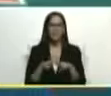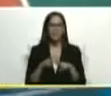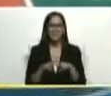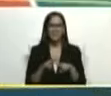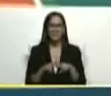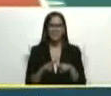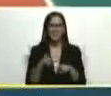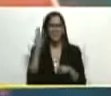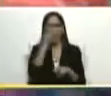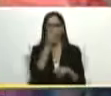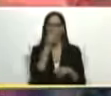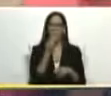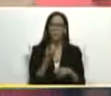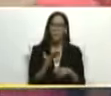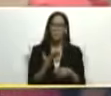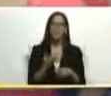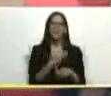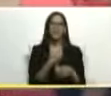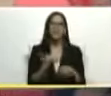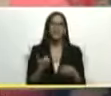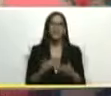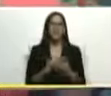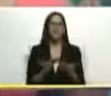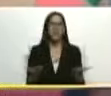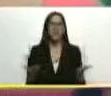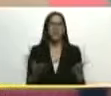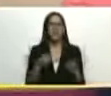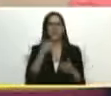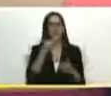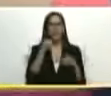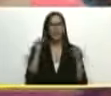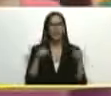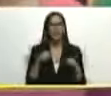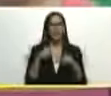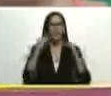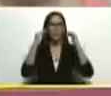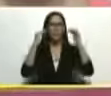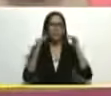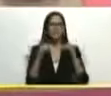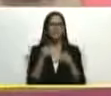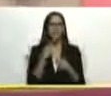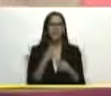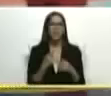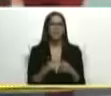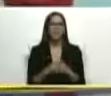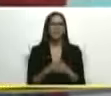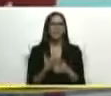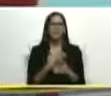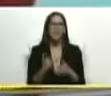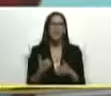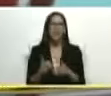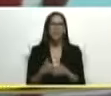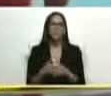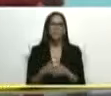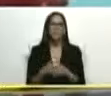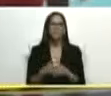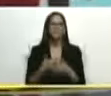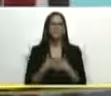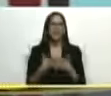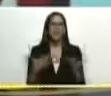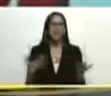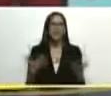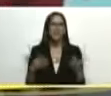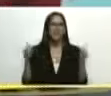preciosas que le quieren dar un regalo en la tarde de hoy mi comandante ya dijeron queremos queremos darle